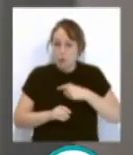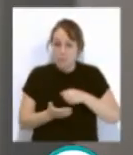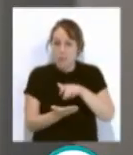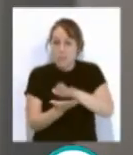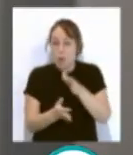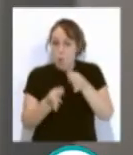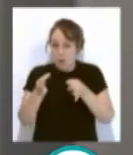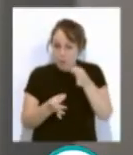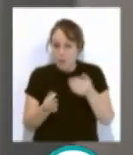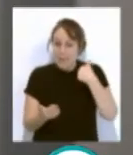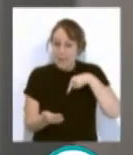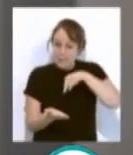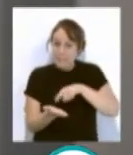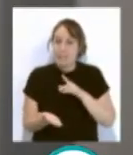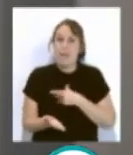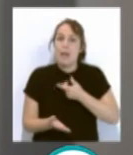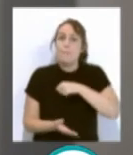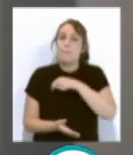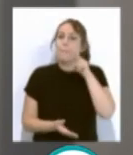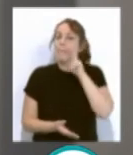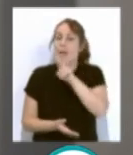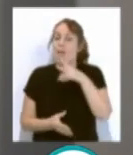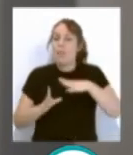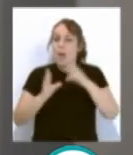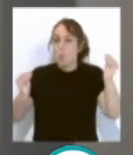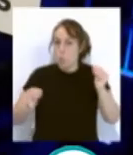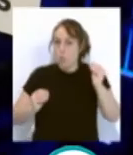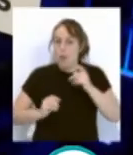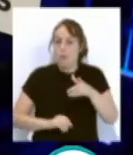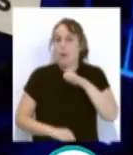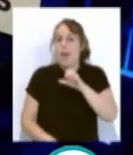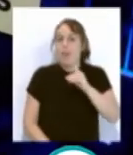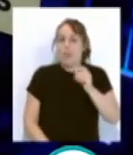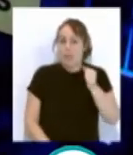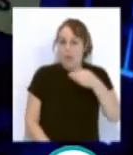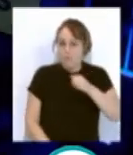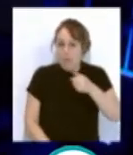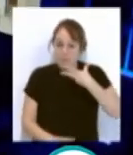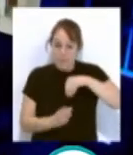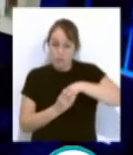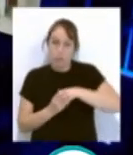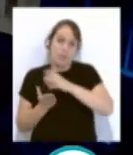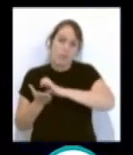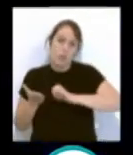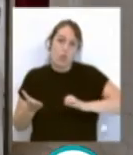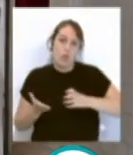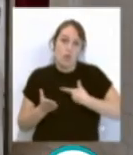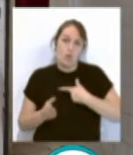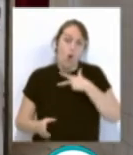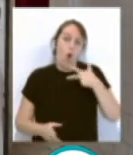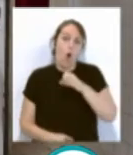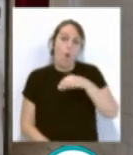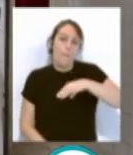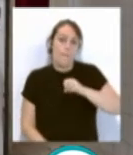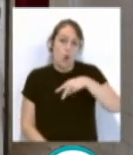también se dio a conocer el premio Mirada Andaluza, otorgado por AEDABA dentro de la sección homónima y en la que destaca como